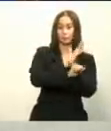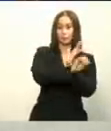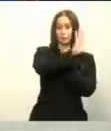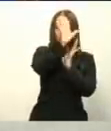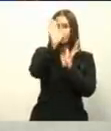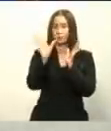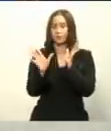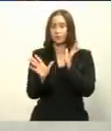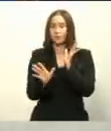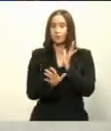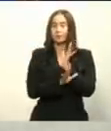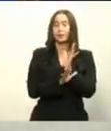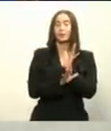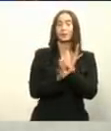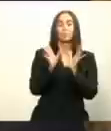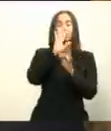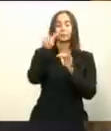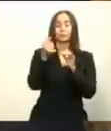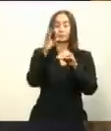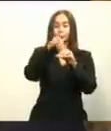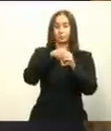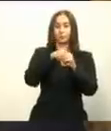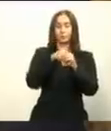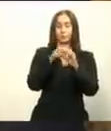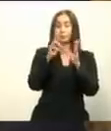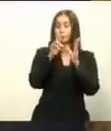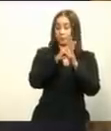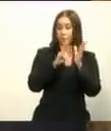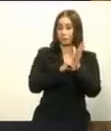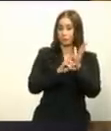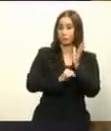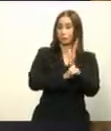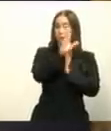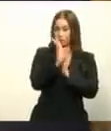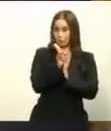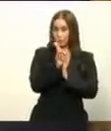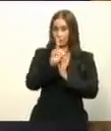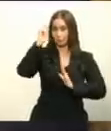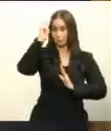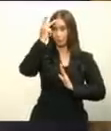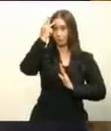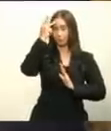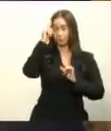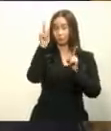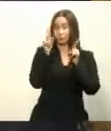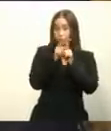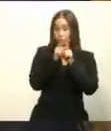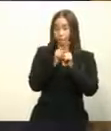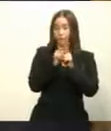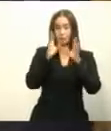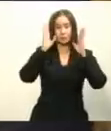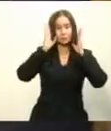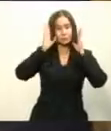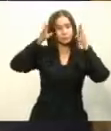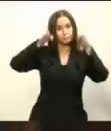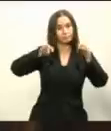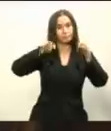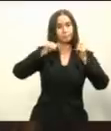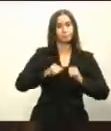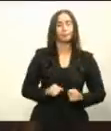actores de este importante sector a través de reglas claras, políticas congruentes y acciones focalizadas.